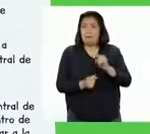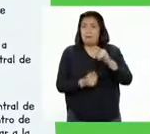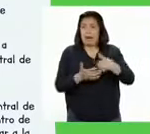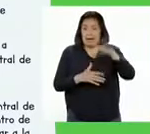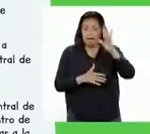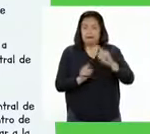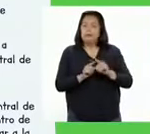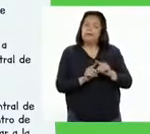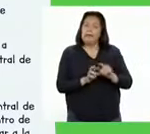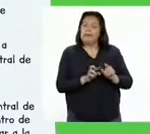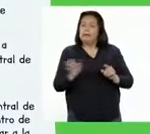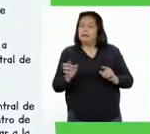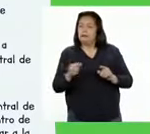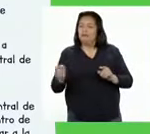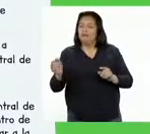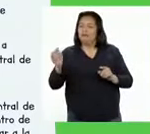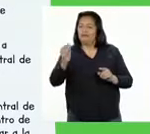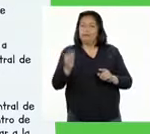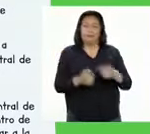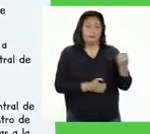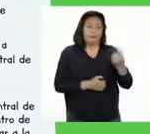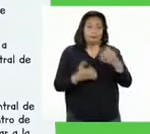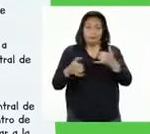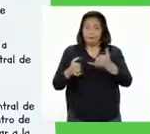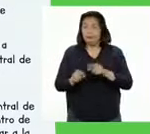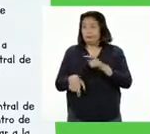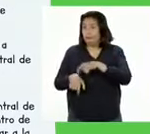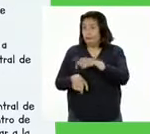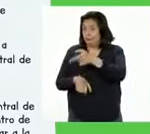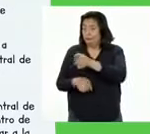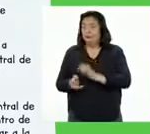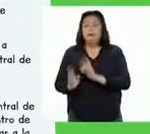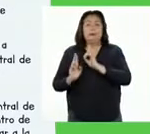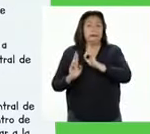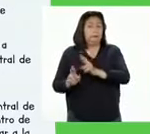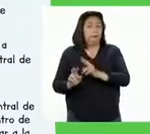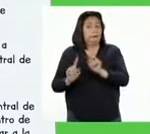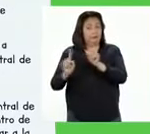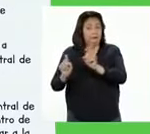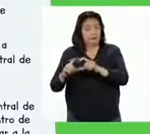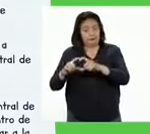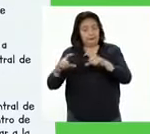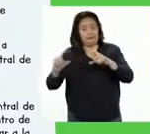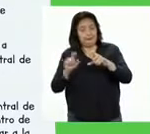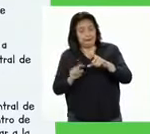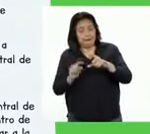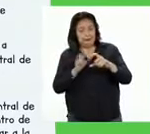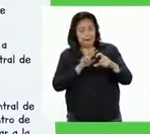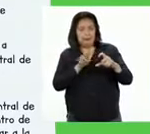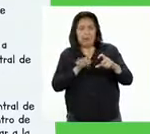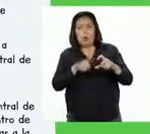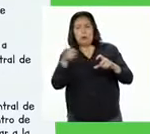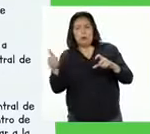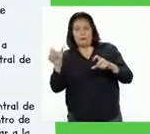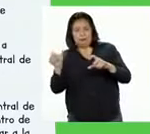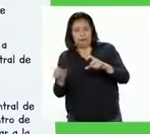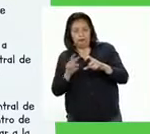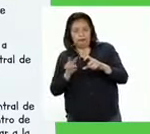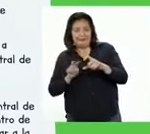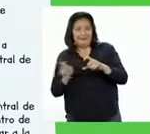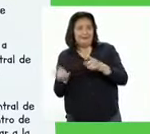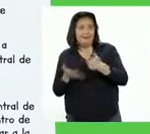turnos a la derecha. Cada jugador en su turno debe responder las preguntas de una tarjeta que leerá el otro jugador.